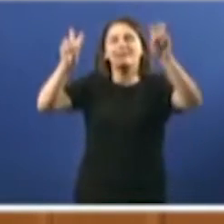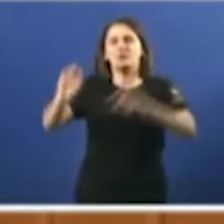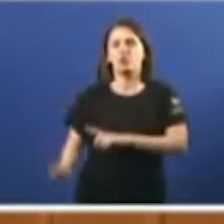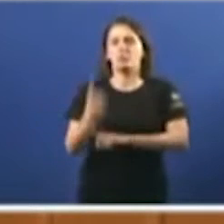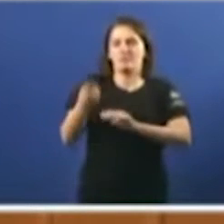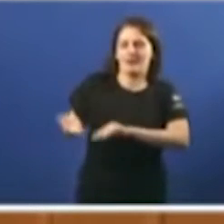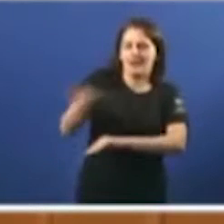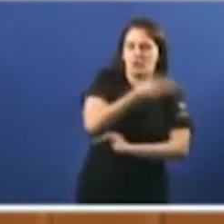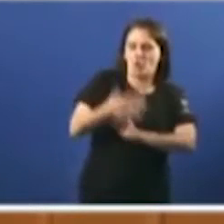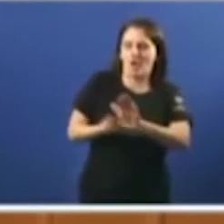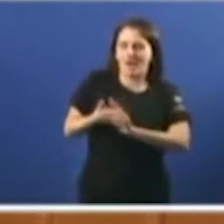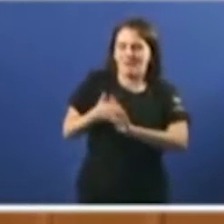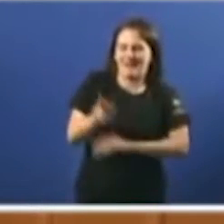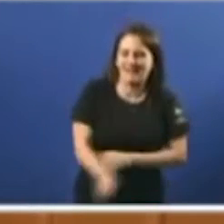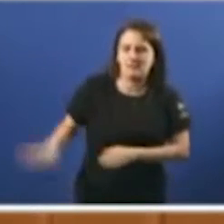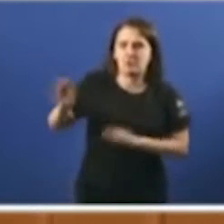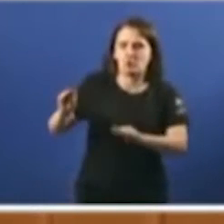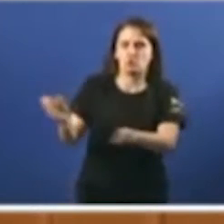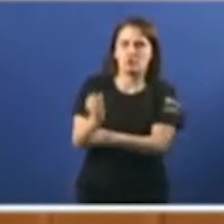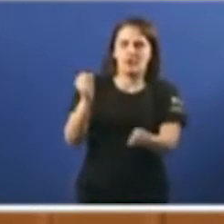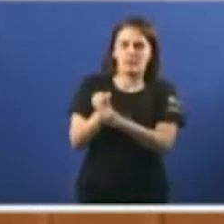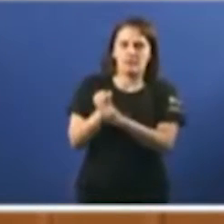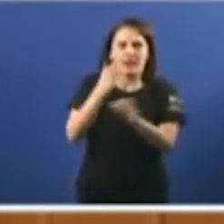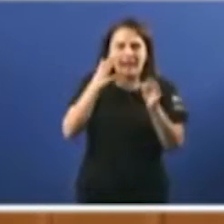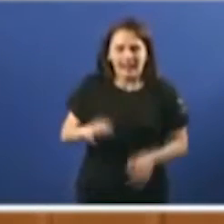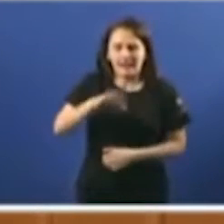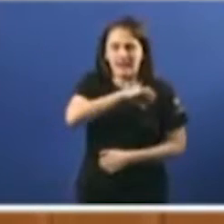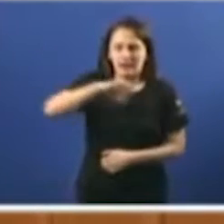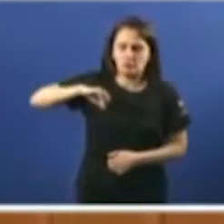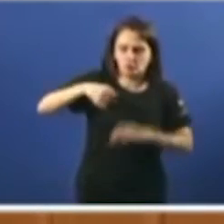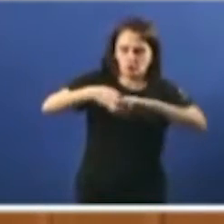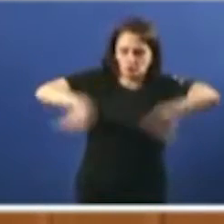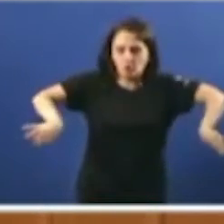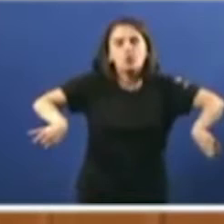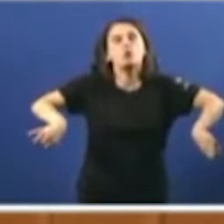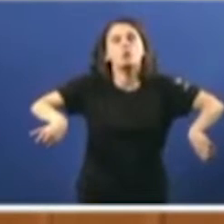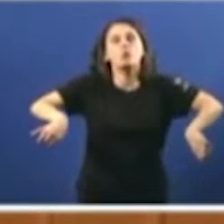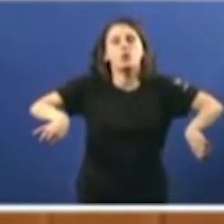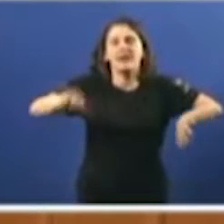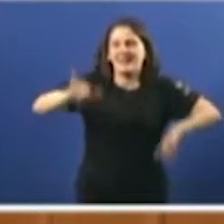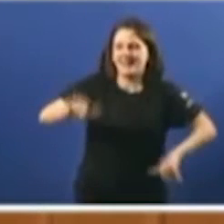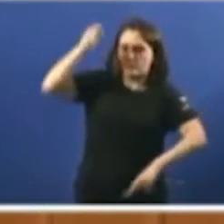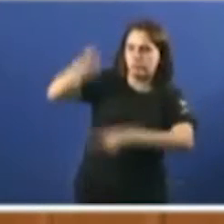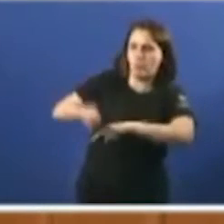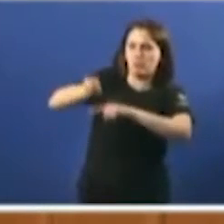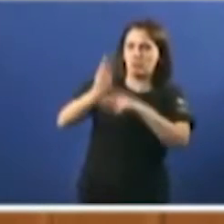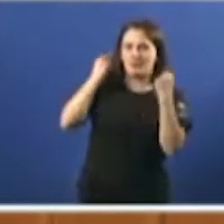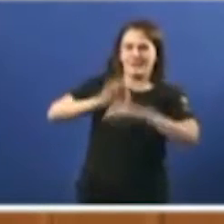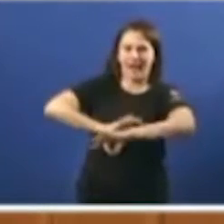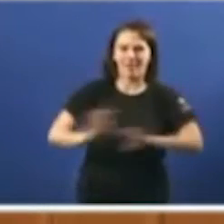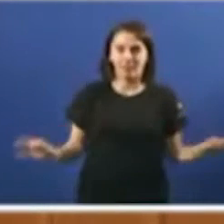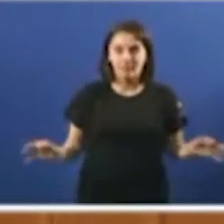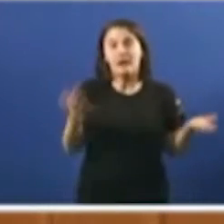facendo fin capé no seu traballo con total autonomía sen recibir instruccións de ningún autoridade. Pois ben,